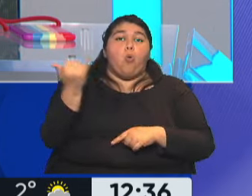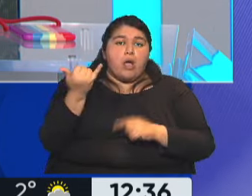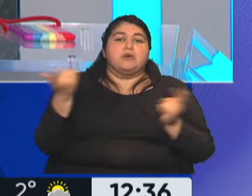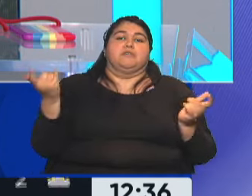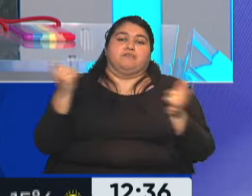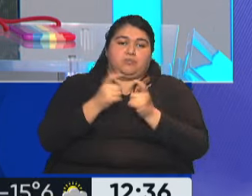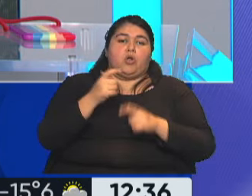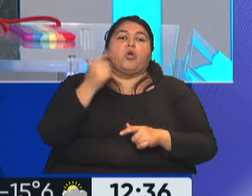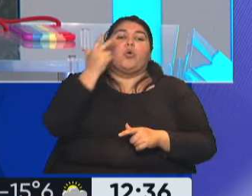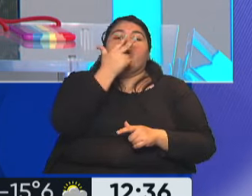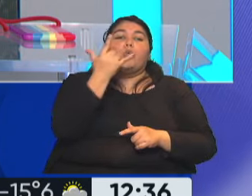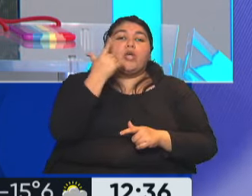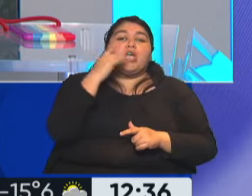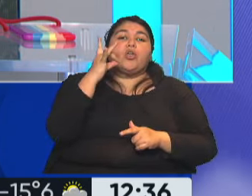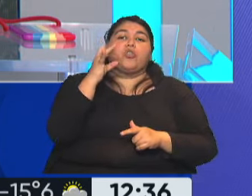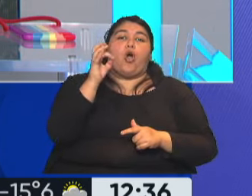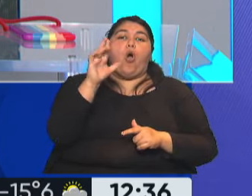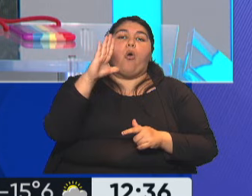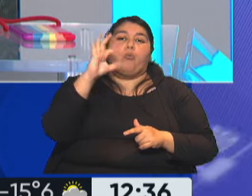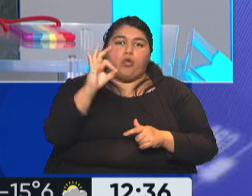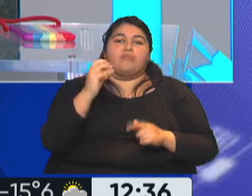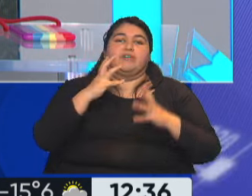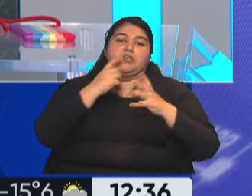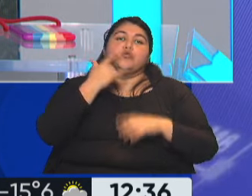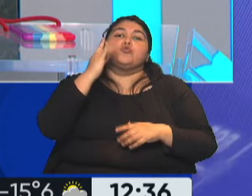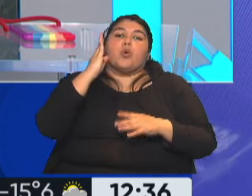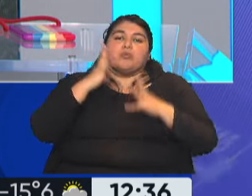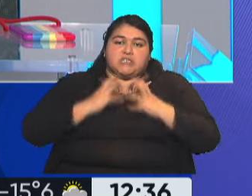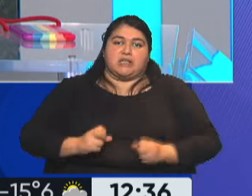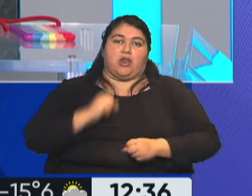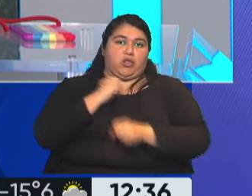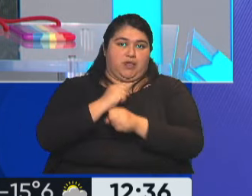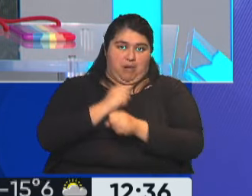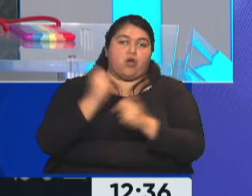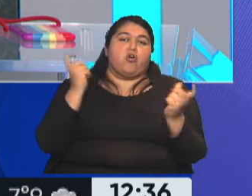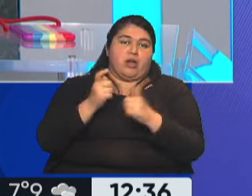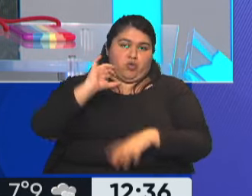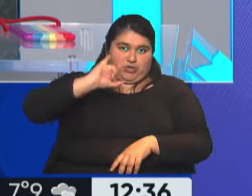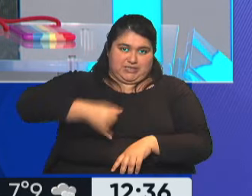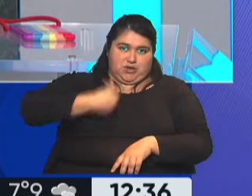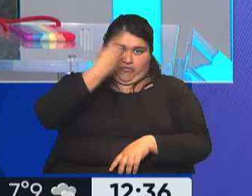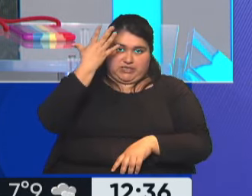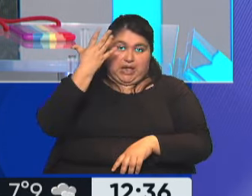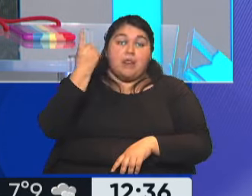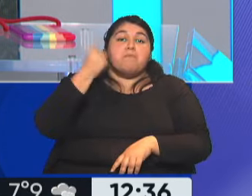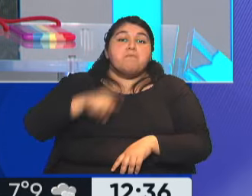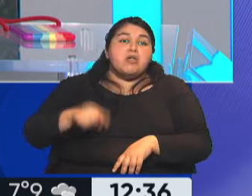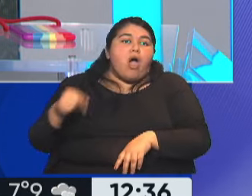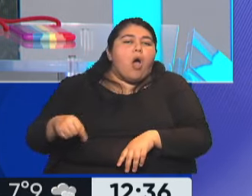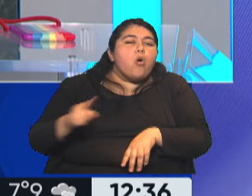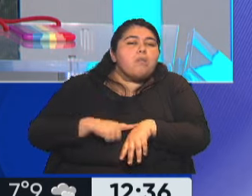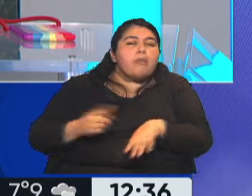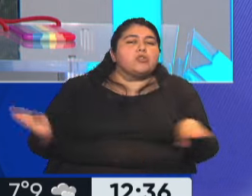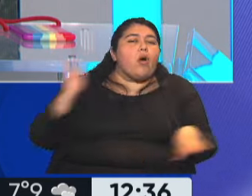Huidobro, el subsecretario de Trabajo, pero bueno, también hay que ver qué se puede acordar hoy, y vamos a estar